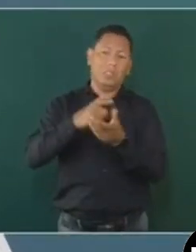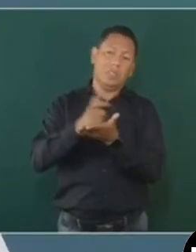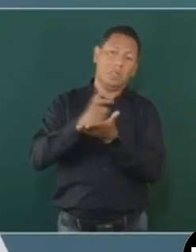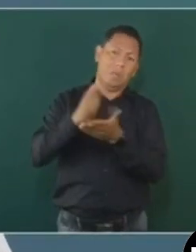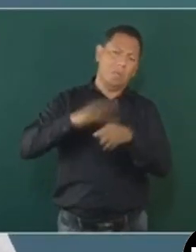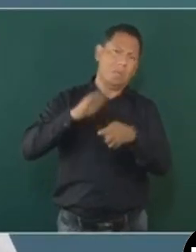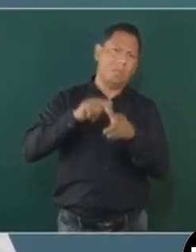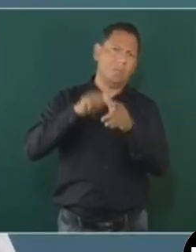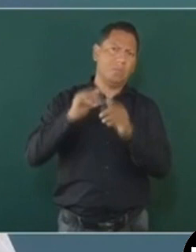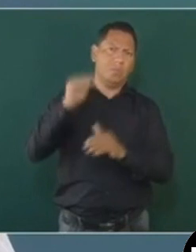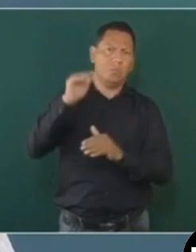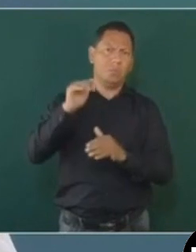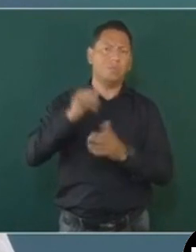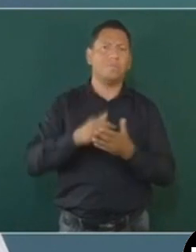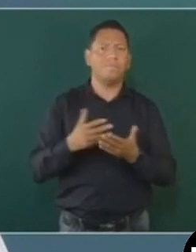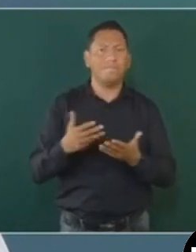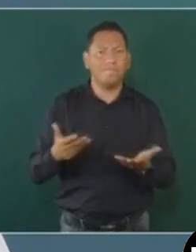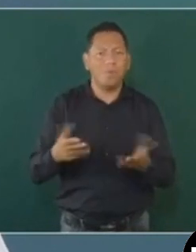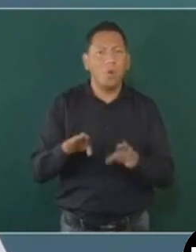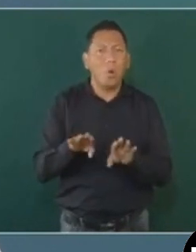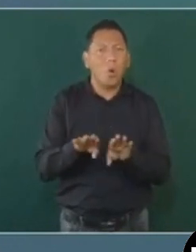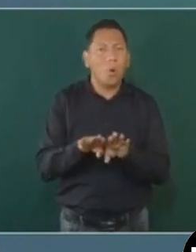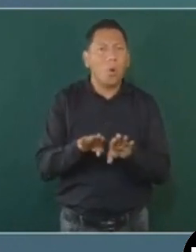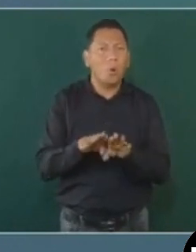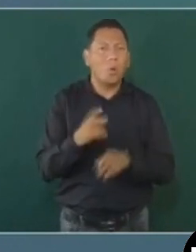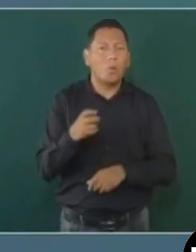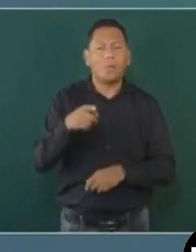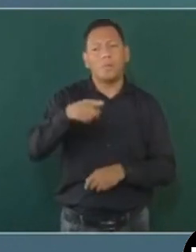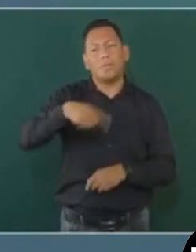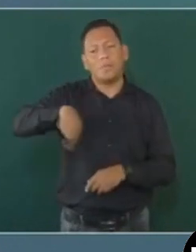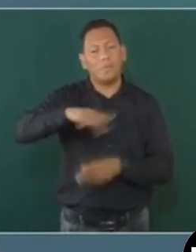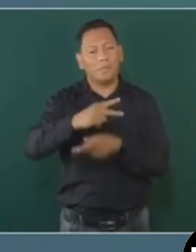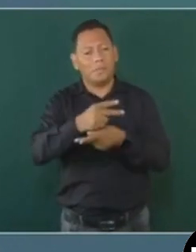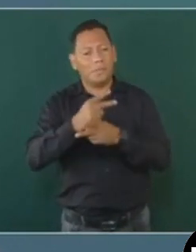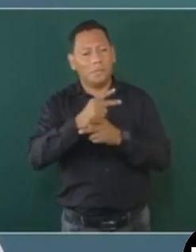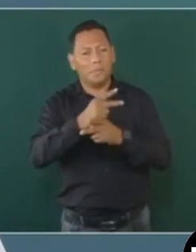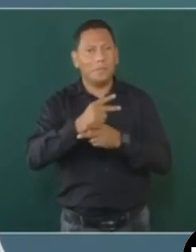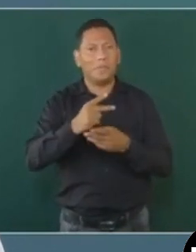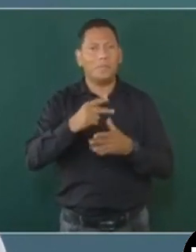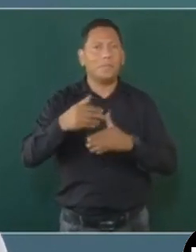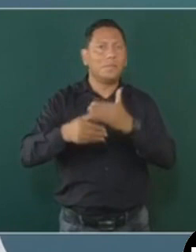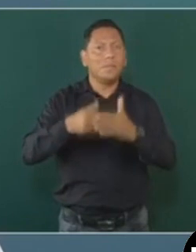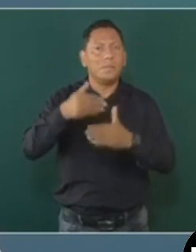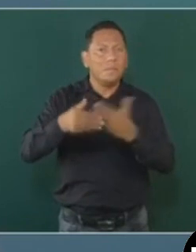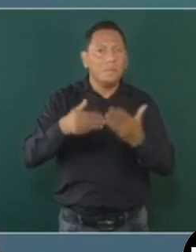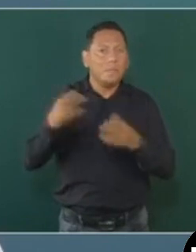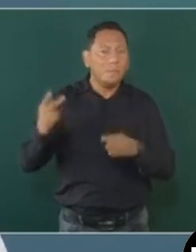creando fideicomisos y al final